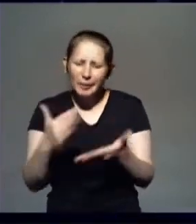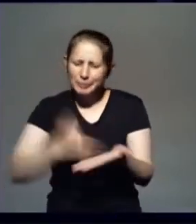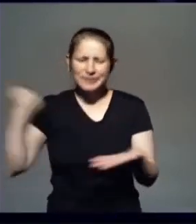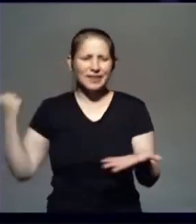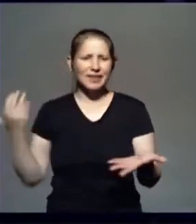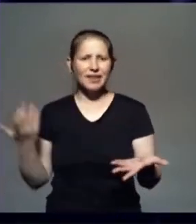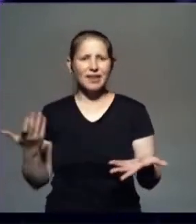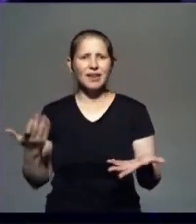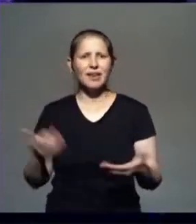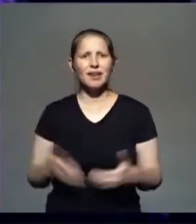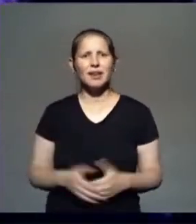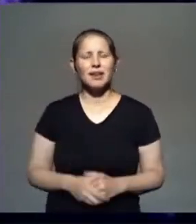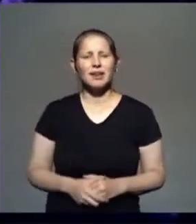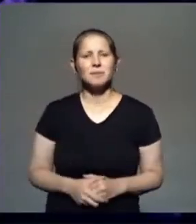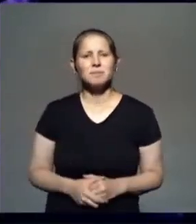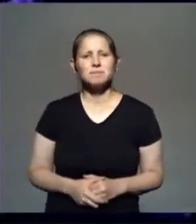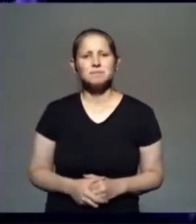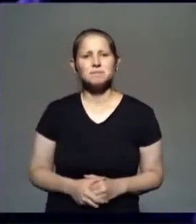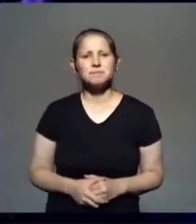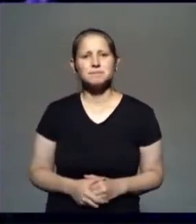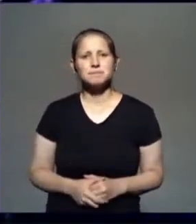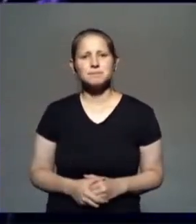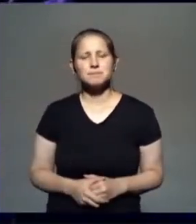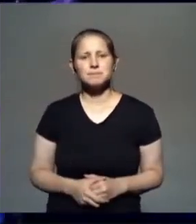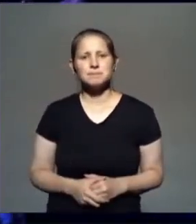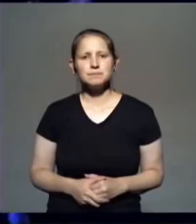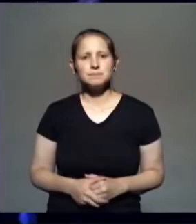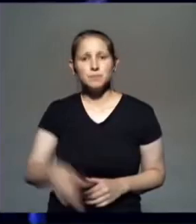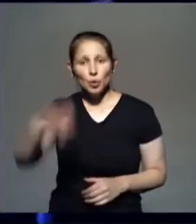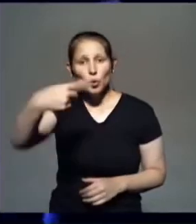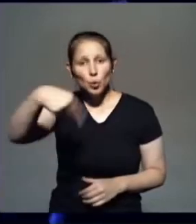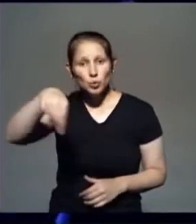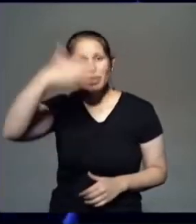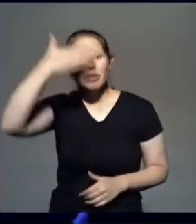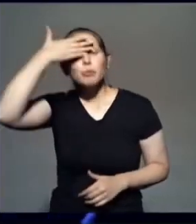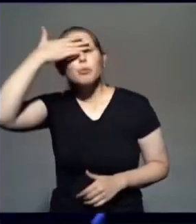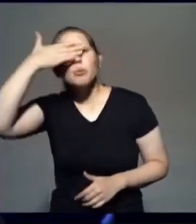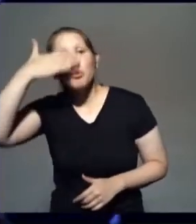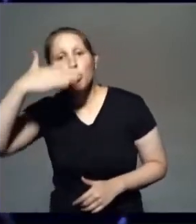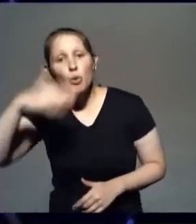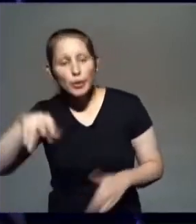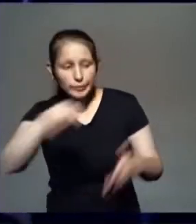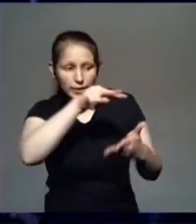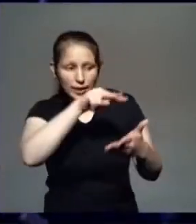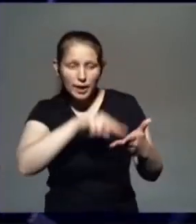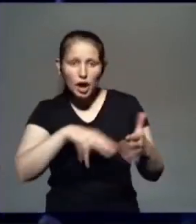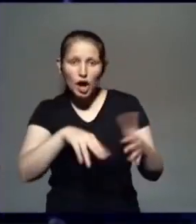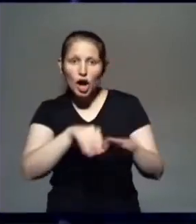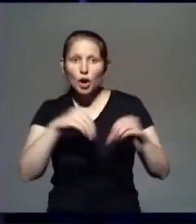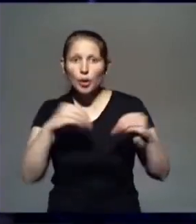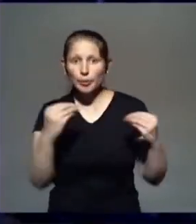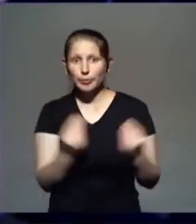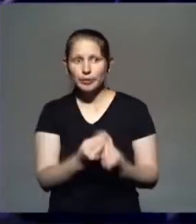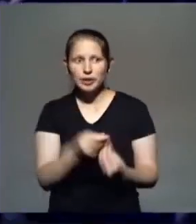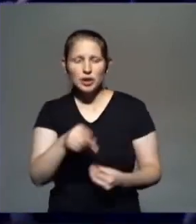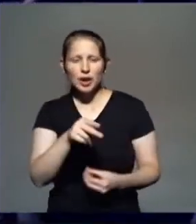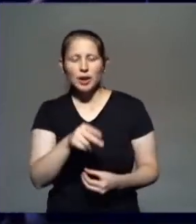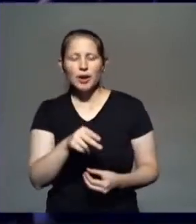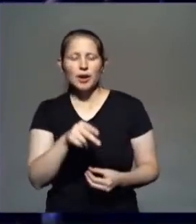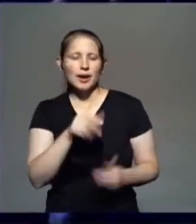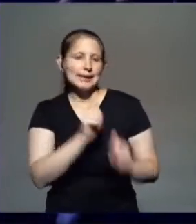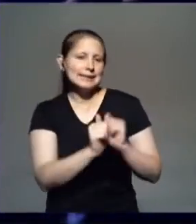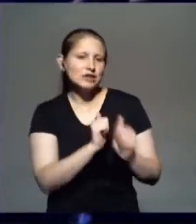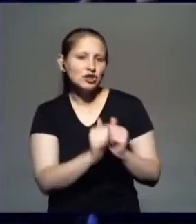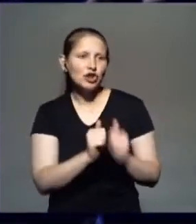Cuando ustedes puedan leer todo el resto del pasaje, van a descubrir que esta mujer va a ser impactada. Va a descubrir que Jesús es el